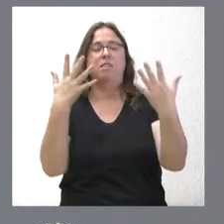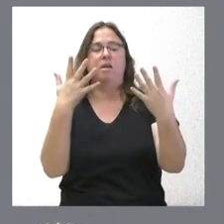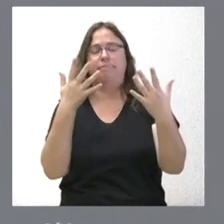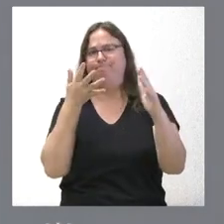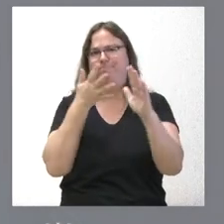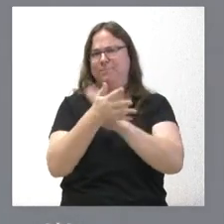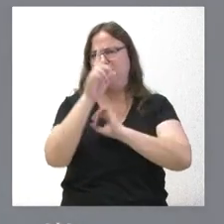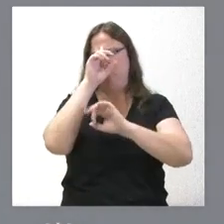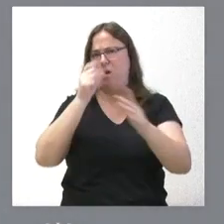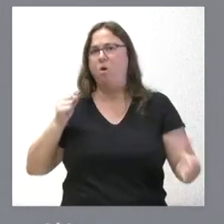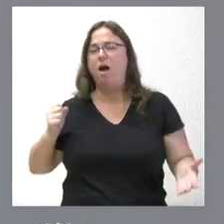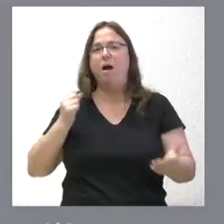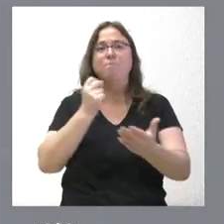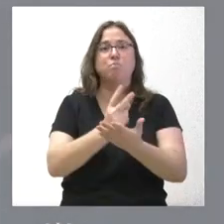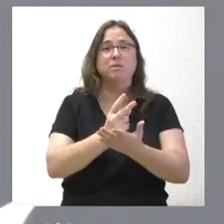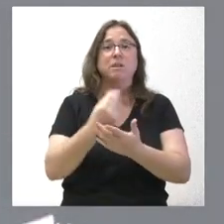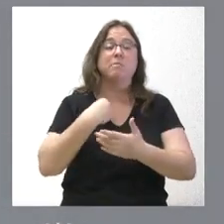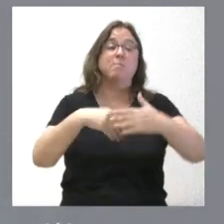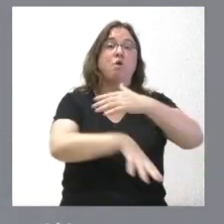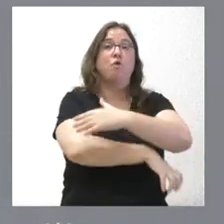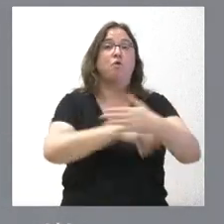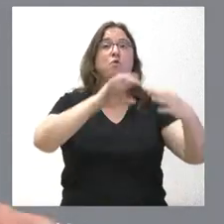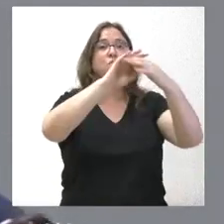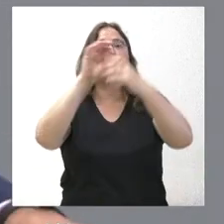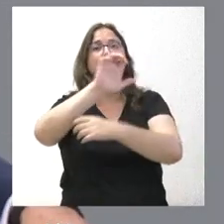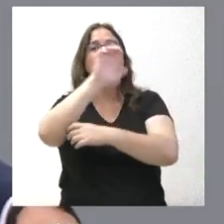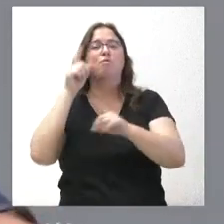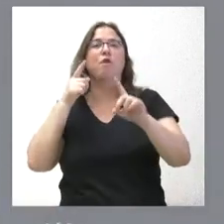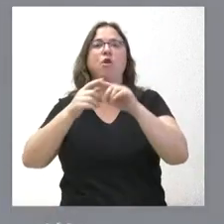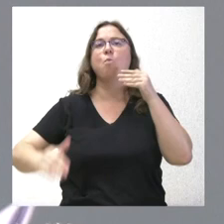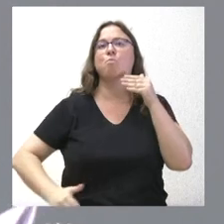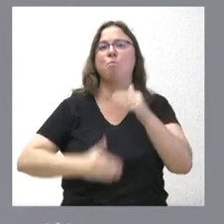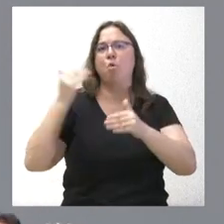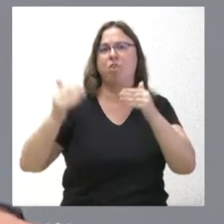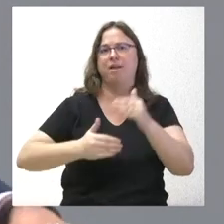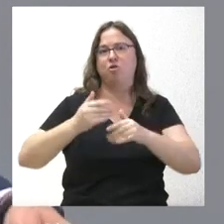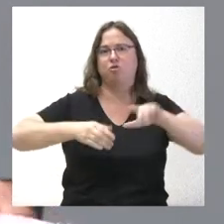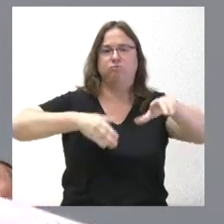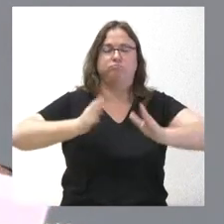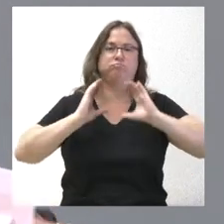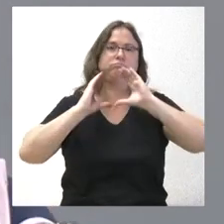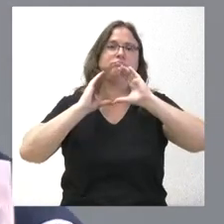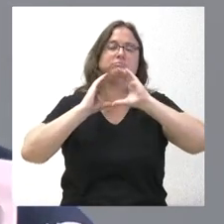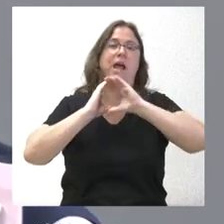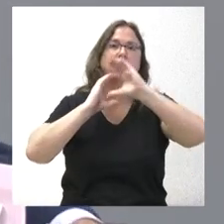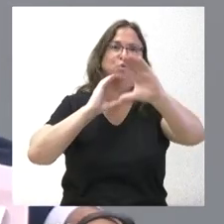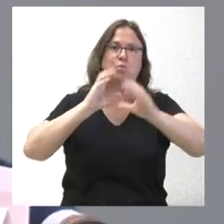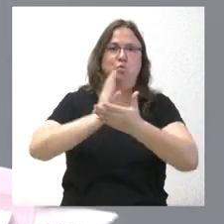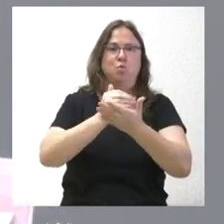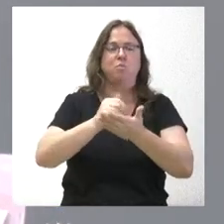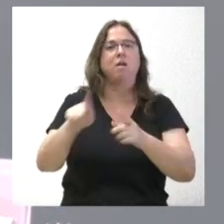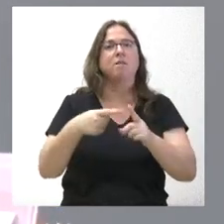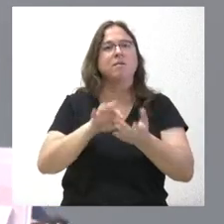con estos fondos de la Unión Europea para la modernización del transporte en nuestra comunidad autónoma y la prestación de ese